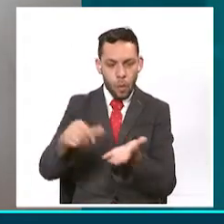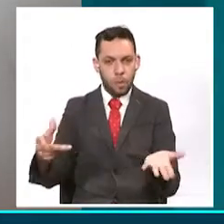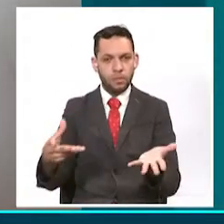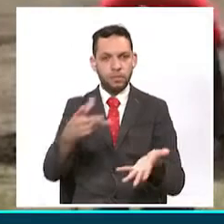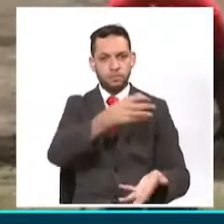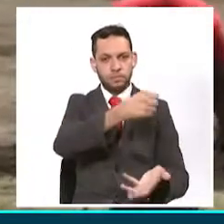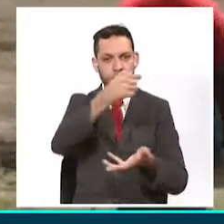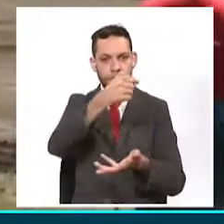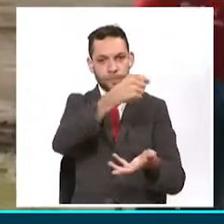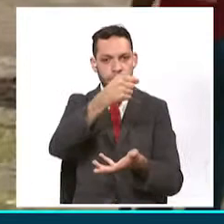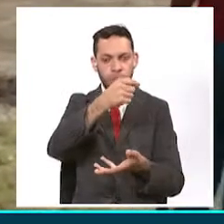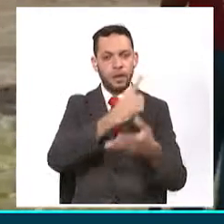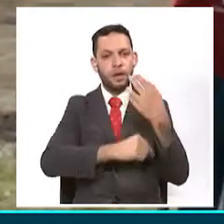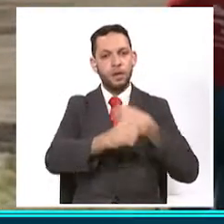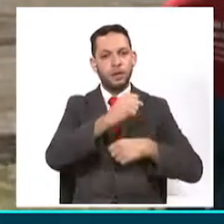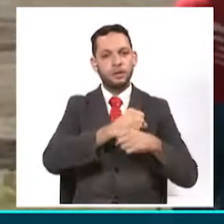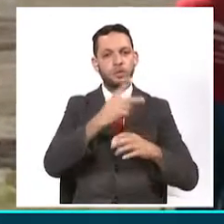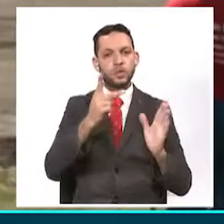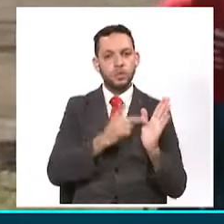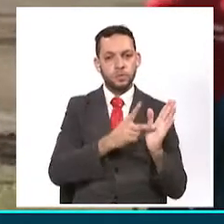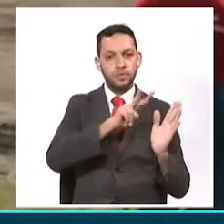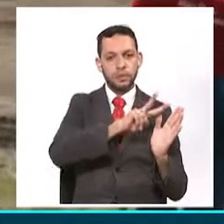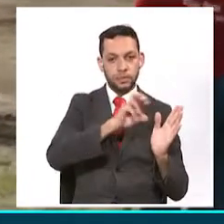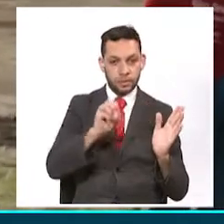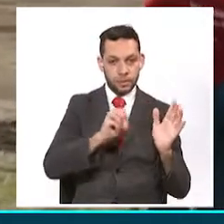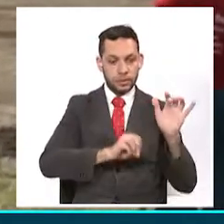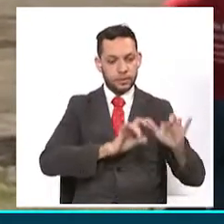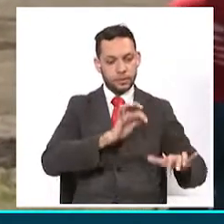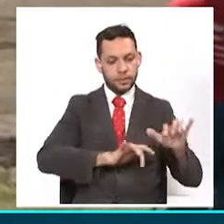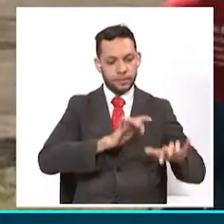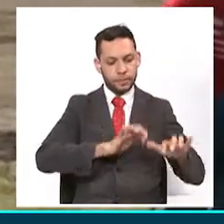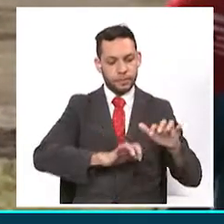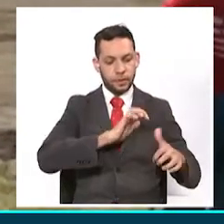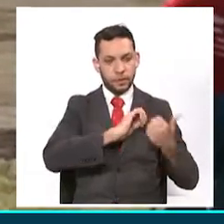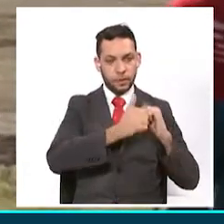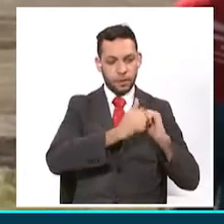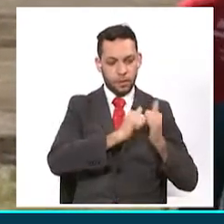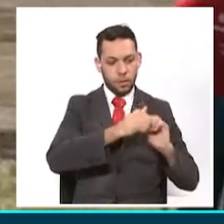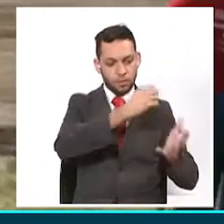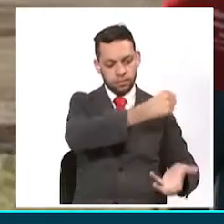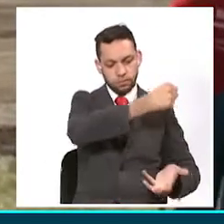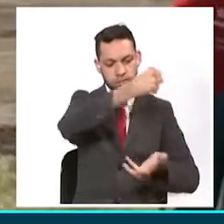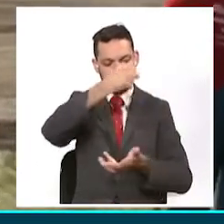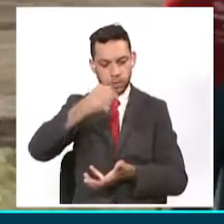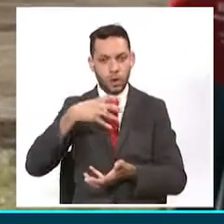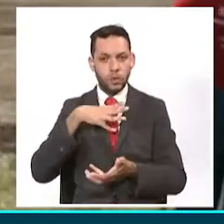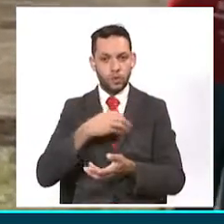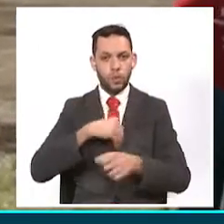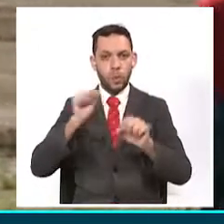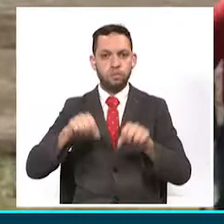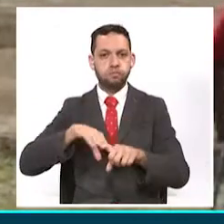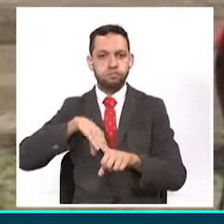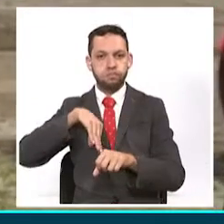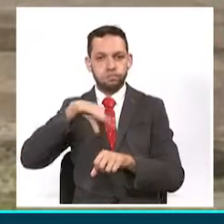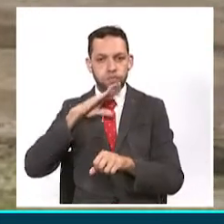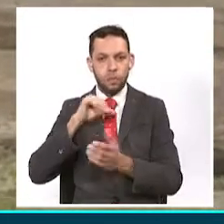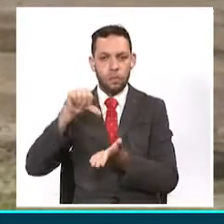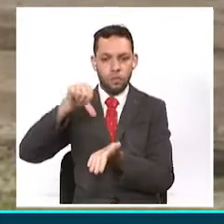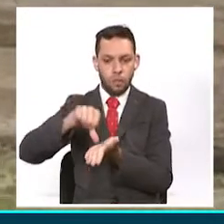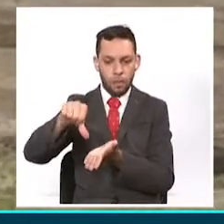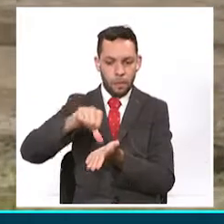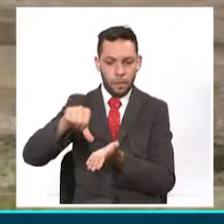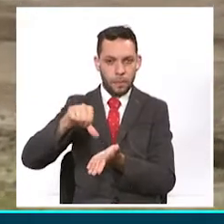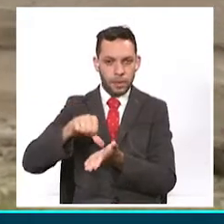dieron en el año 2020 desde la Secretaría Departamental de Deportes, comprarle los uniformes a la selección